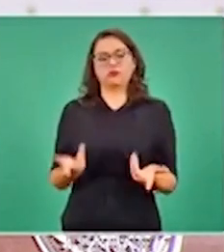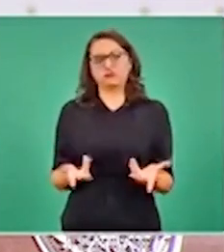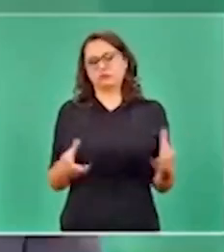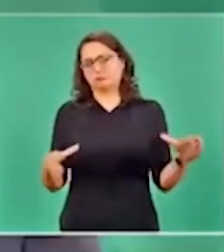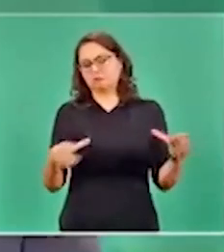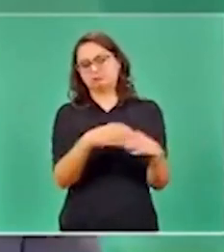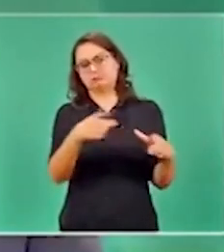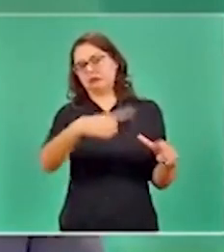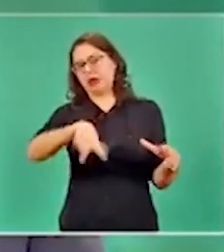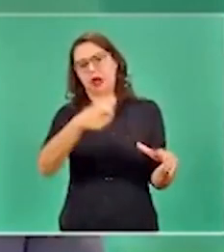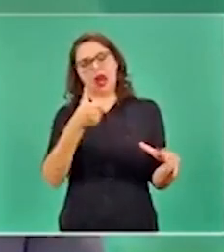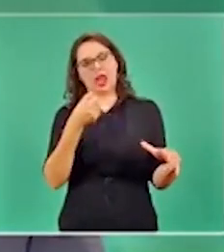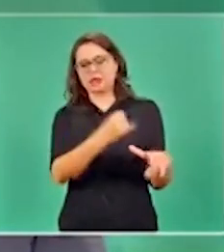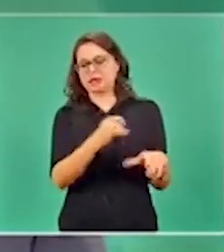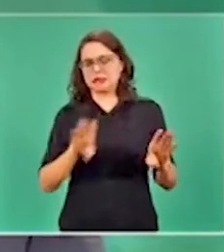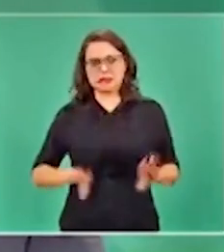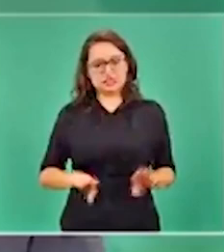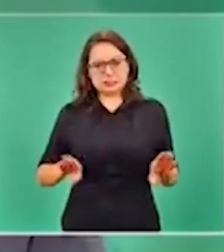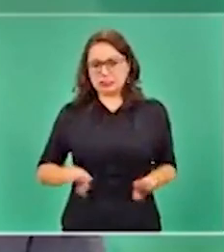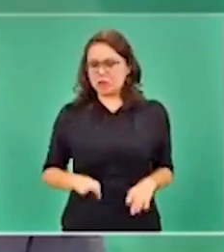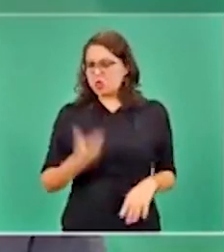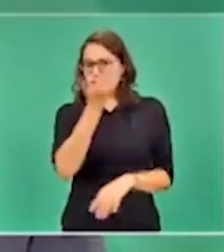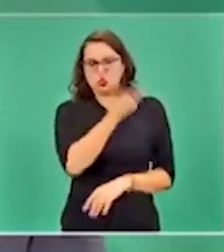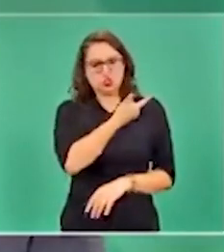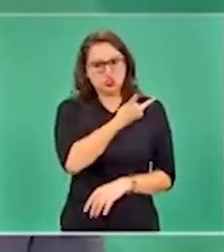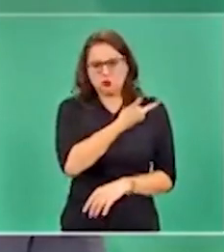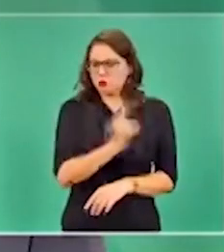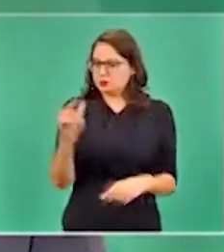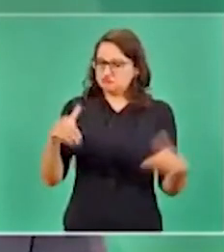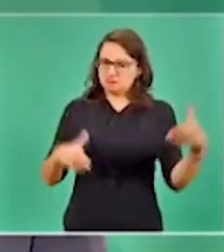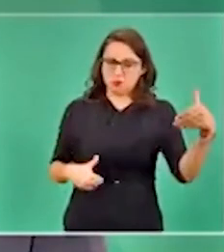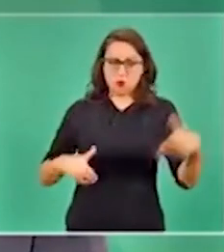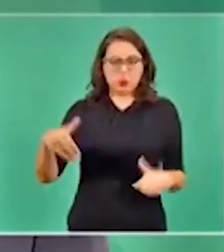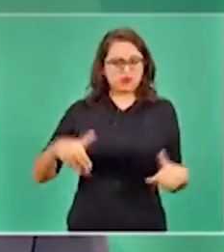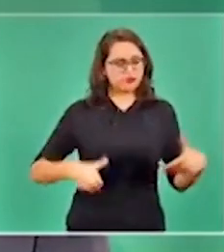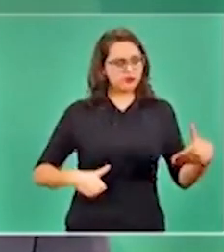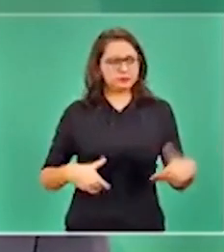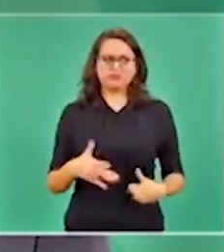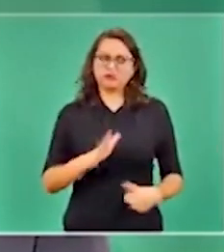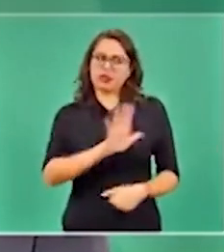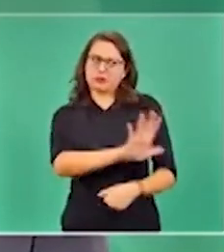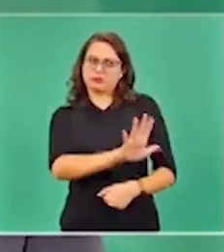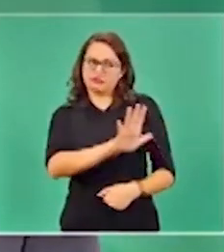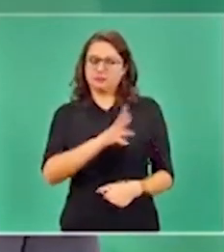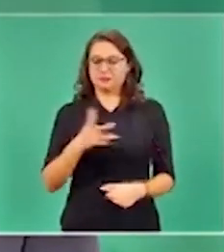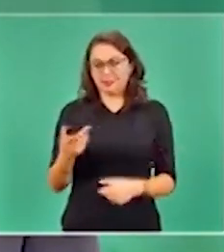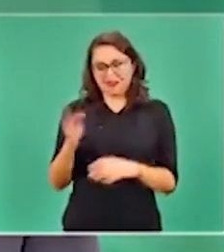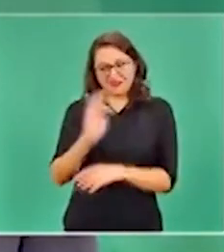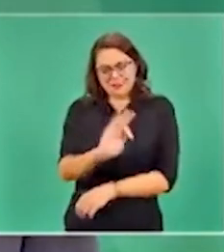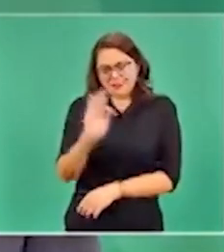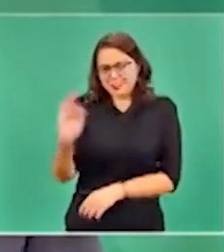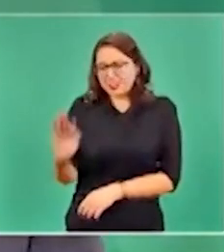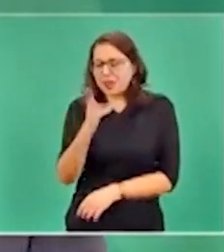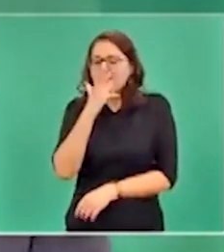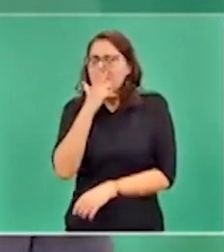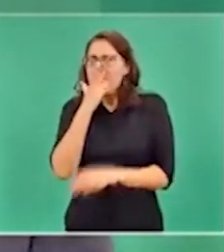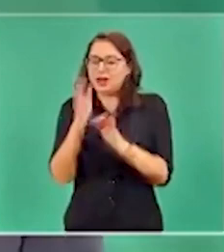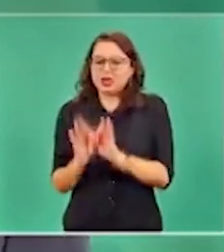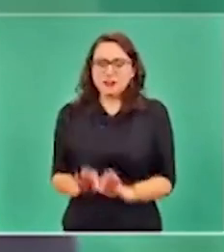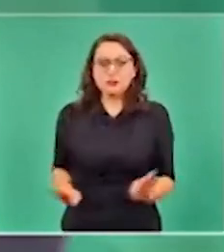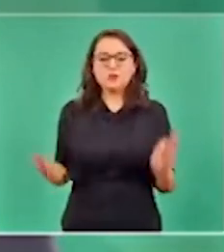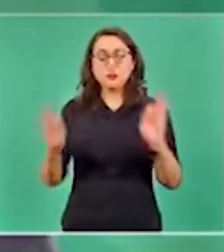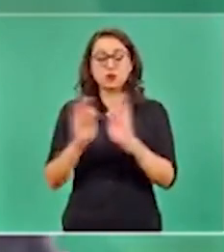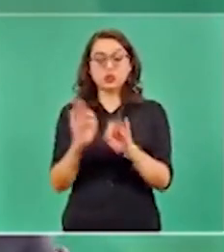gusta, y para nosotros es un movimiento fundamental, porque fue enfrentar